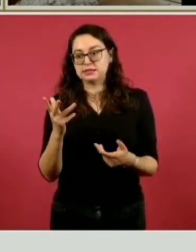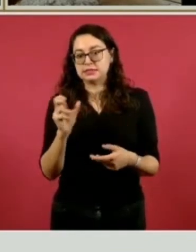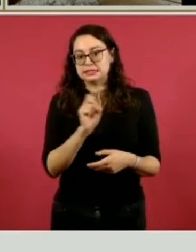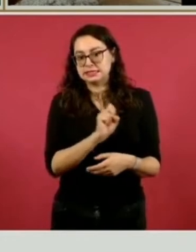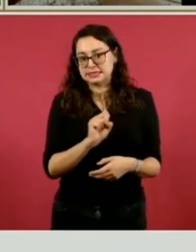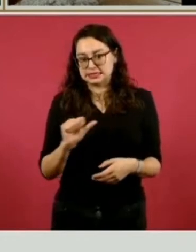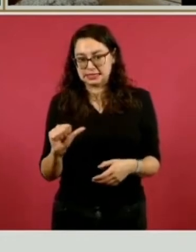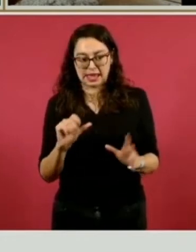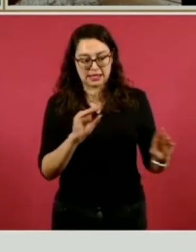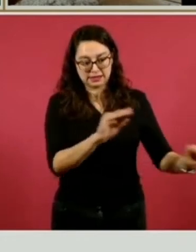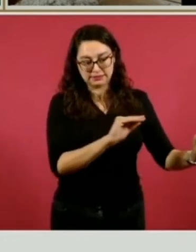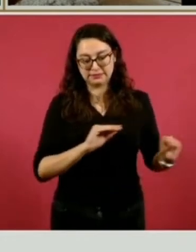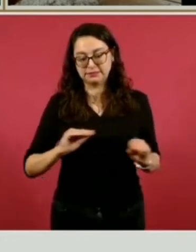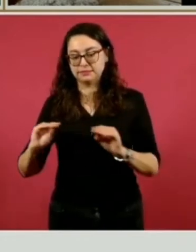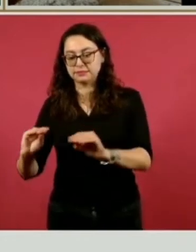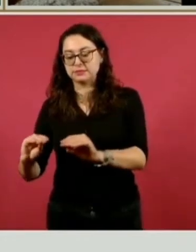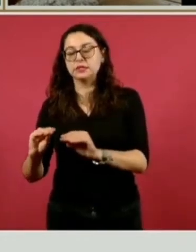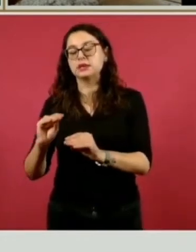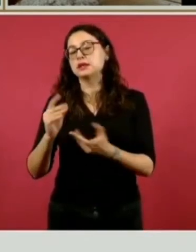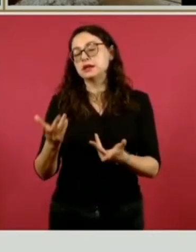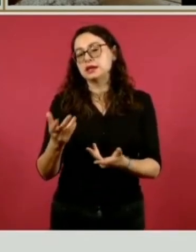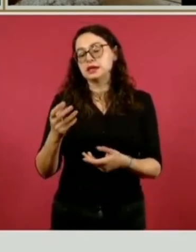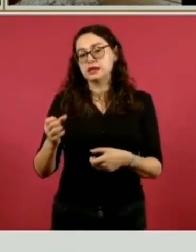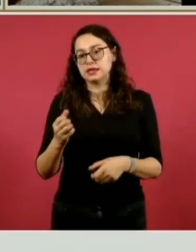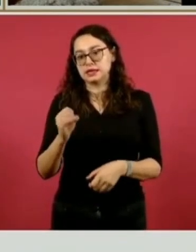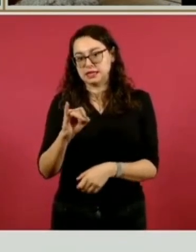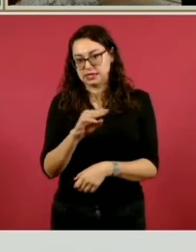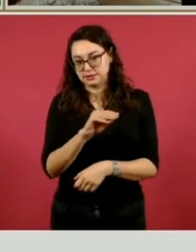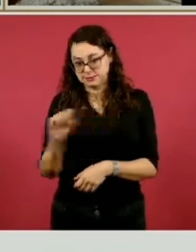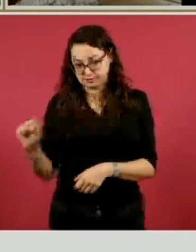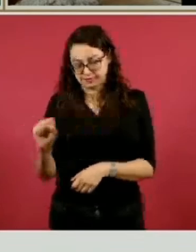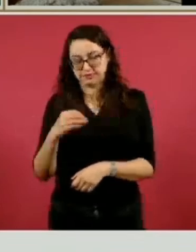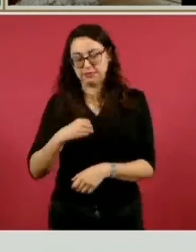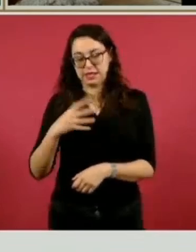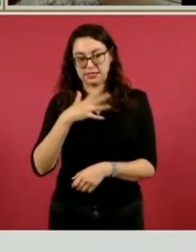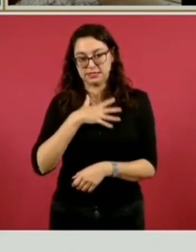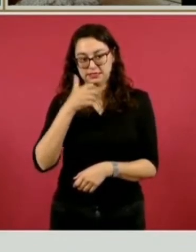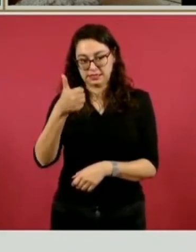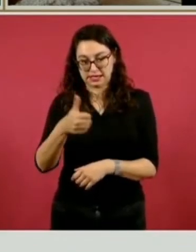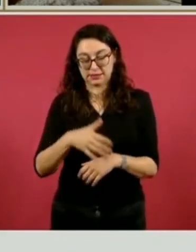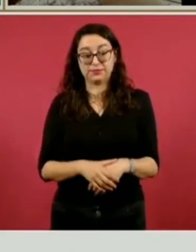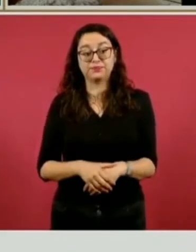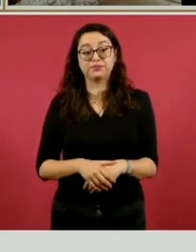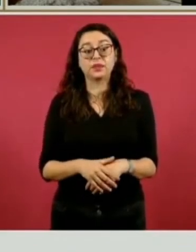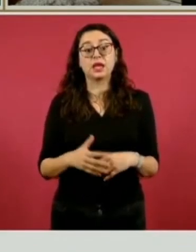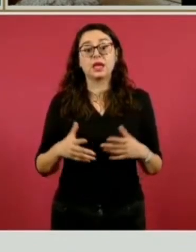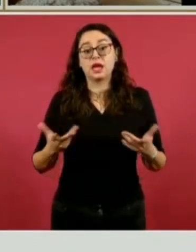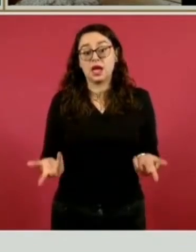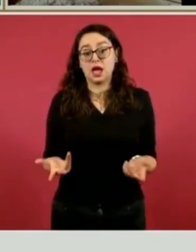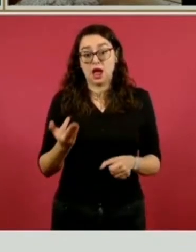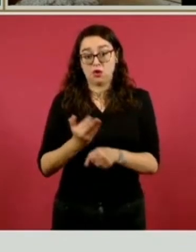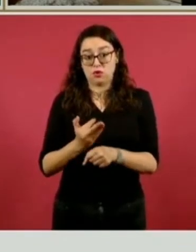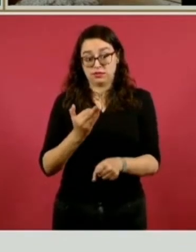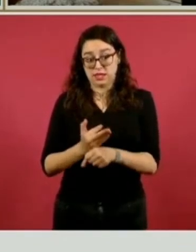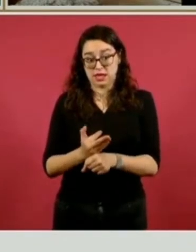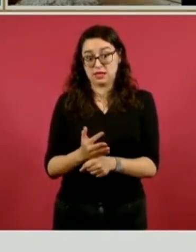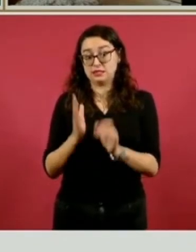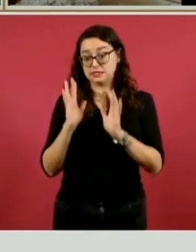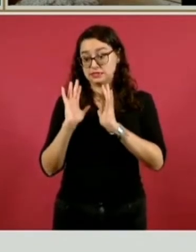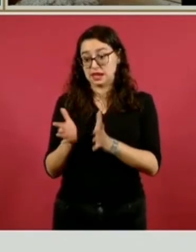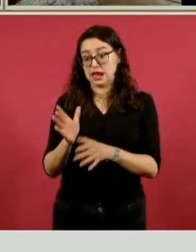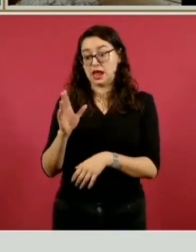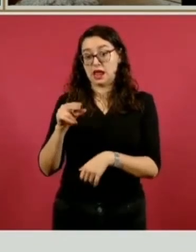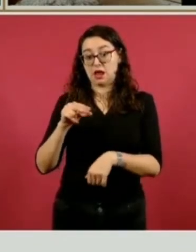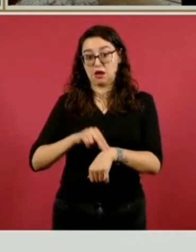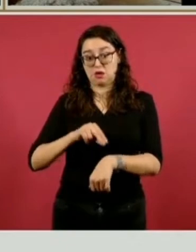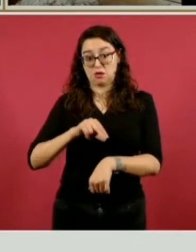salud al IMSS-Bienestar. En el caso de Nayarit, de los 14 hospitales, ya tenemos un 95 por ciento de avance